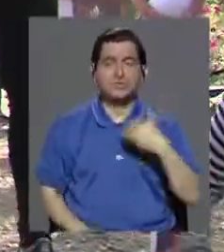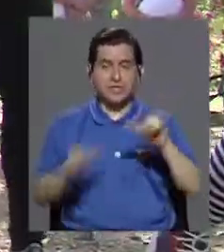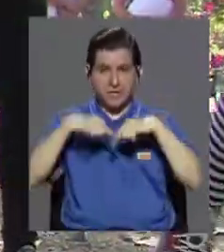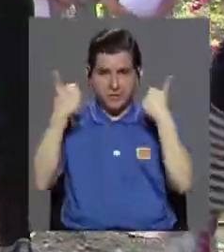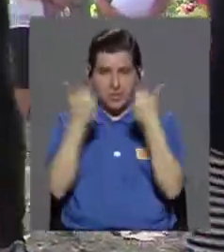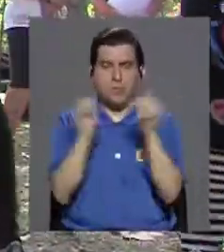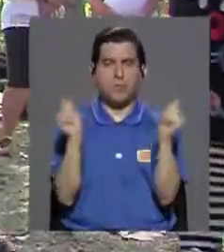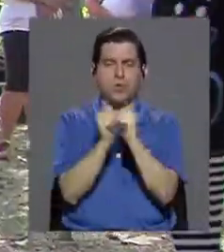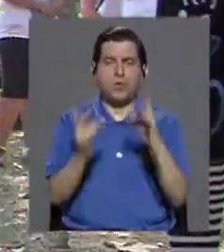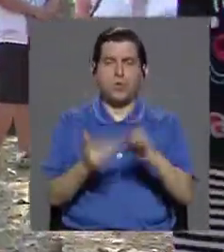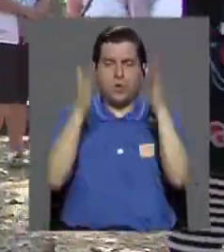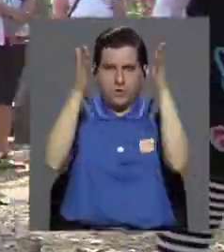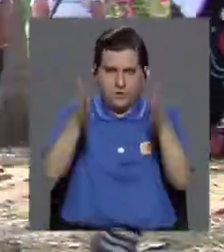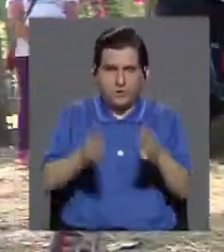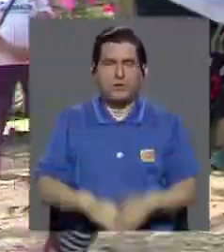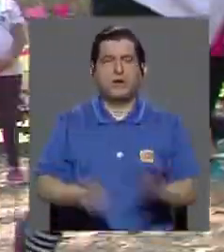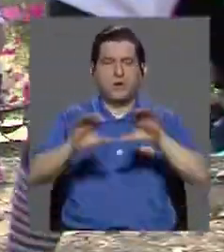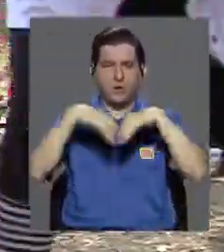esta causa.